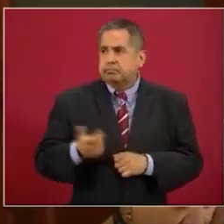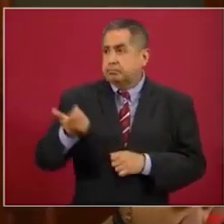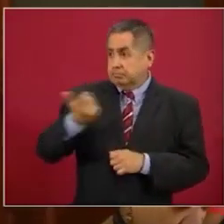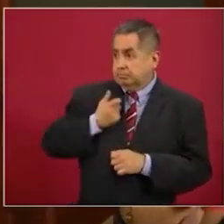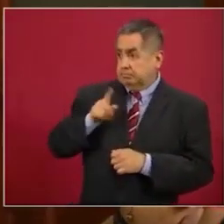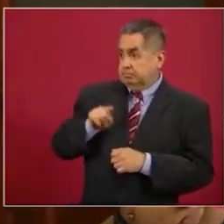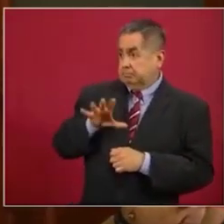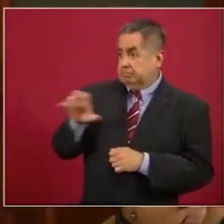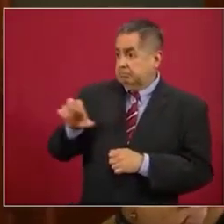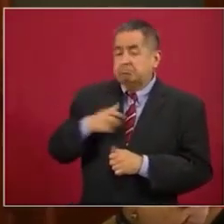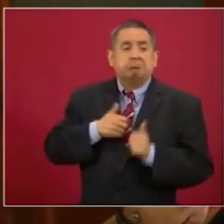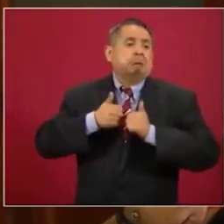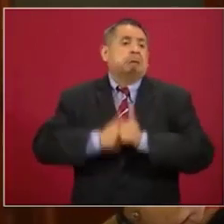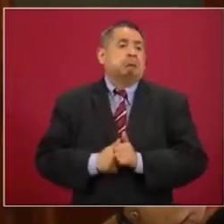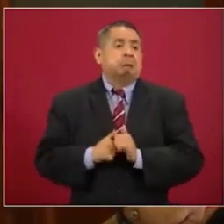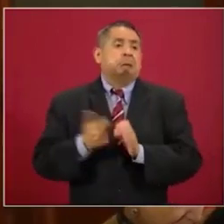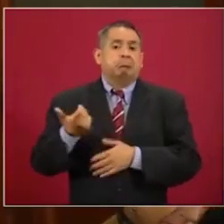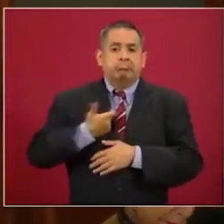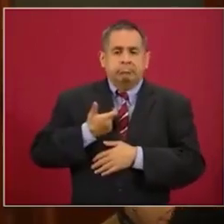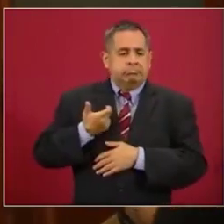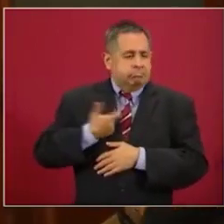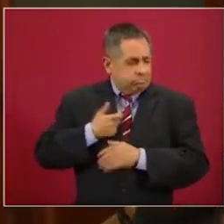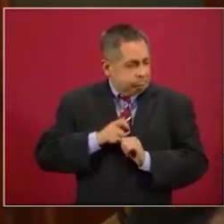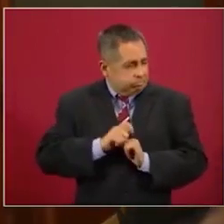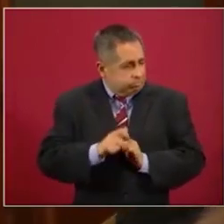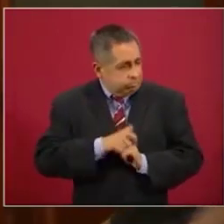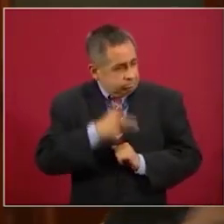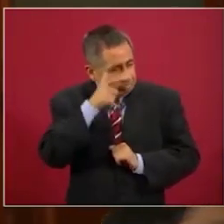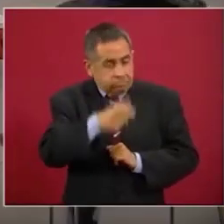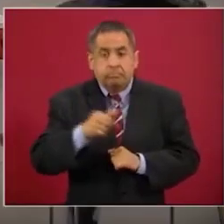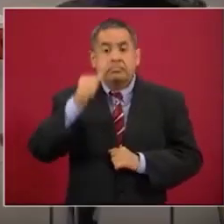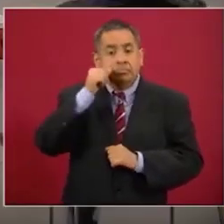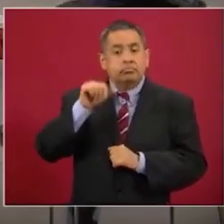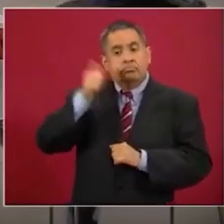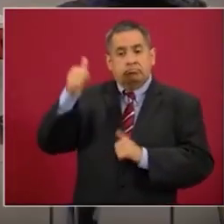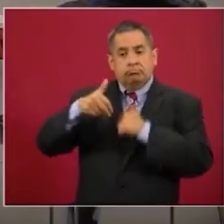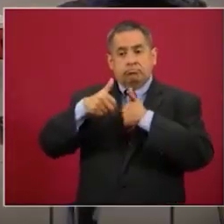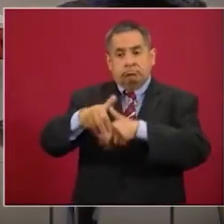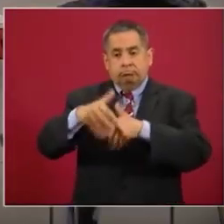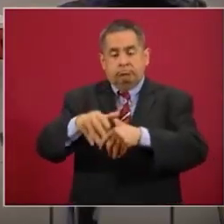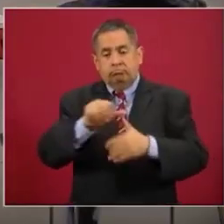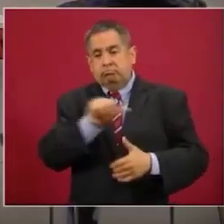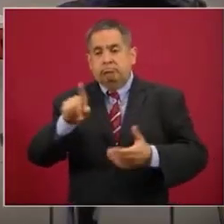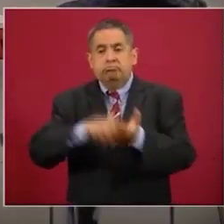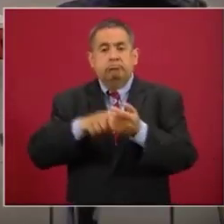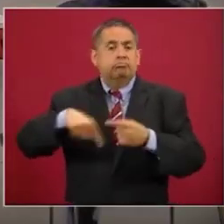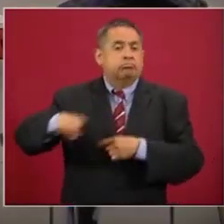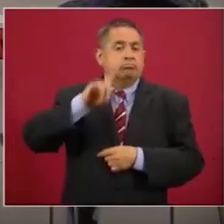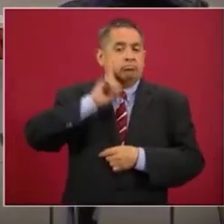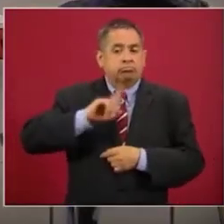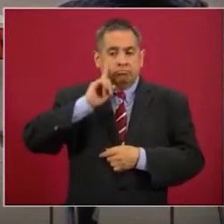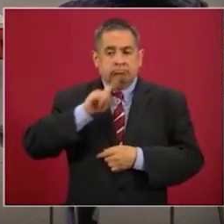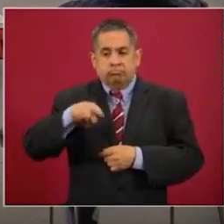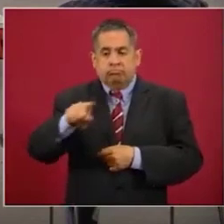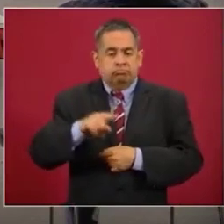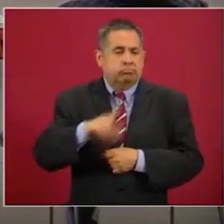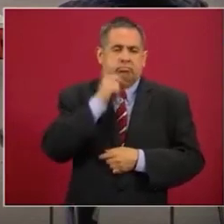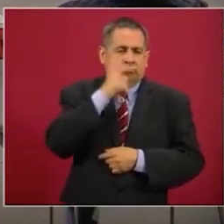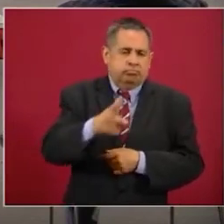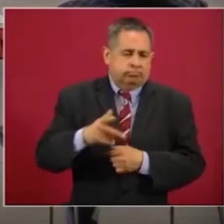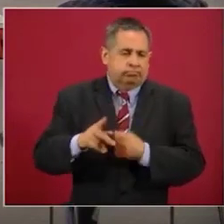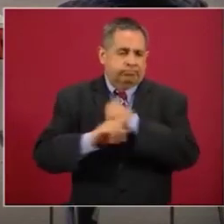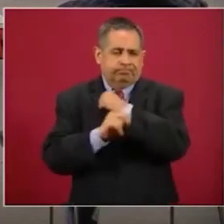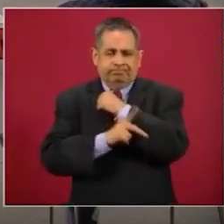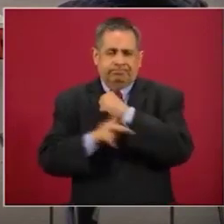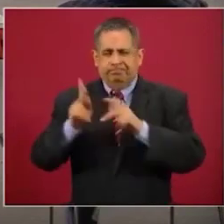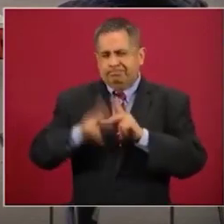ahí en esas carpas. Ayer hubo una manifestación también de mujeres que están en contra del aborto, yo no entiendo